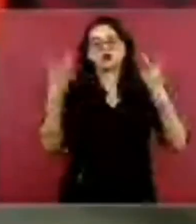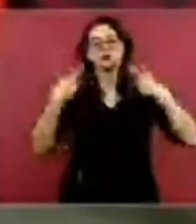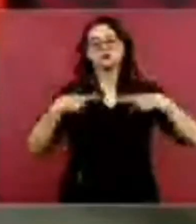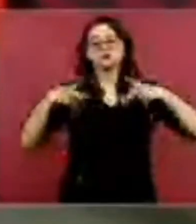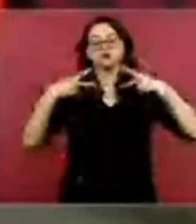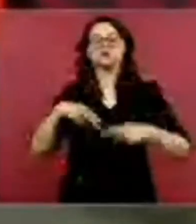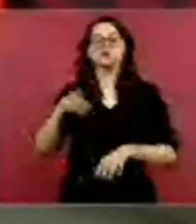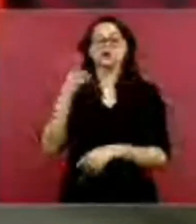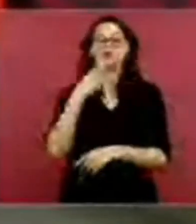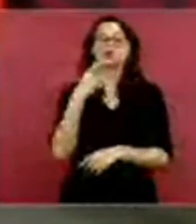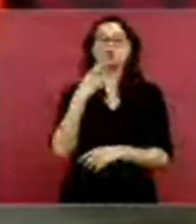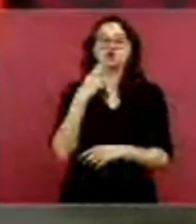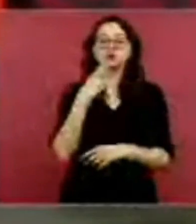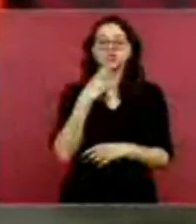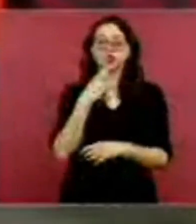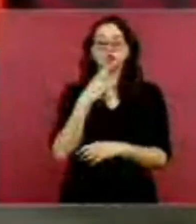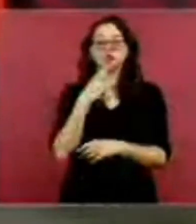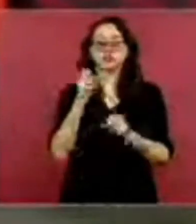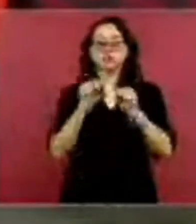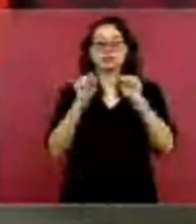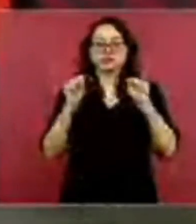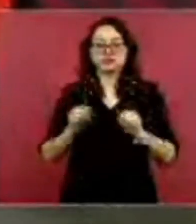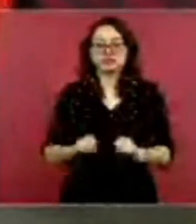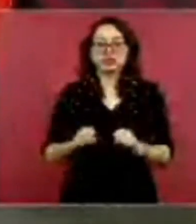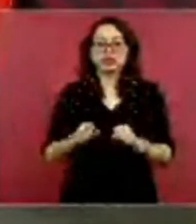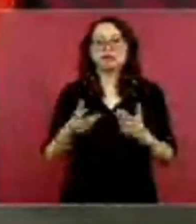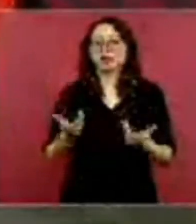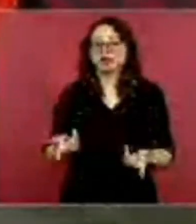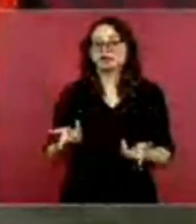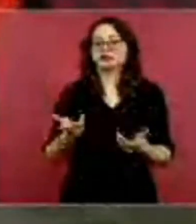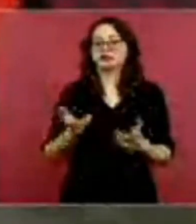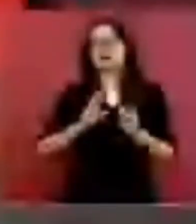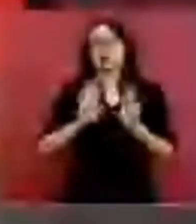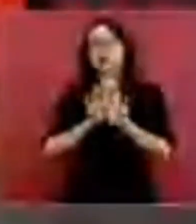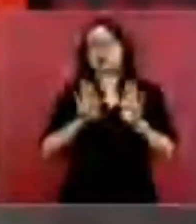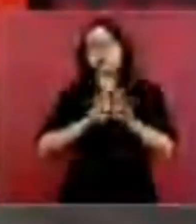del tipo de enfermedades de los pacientes.